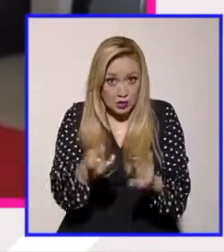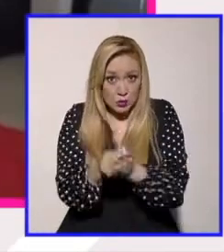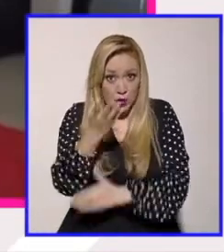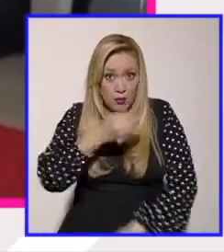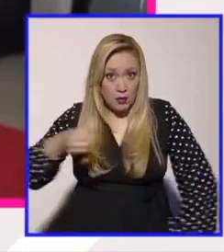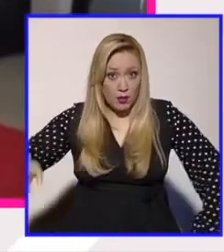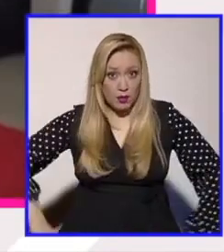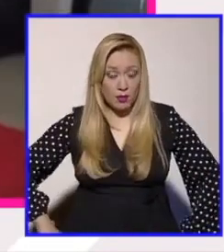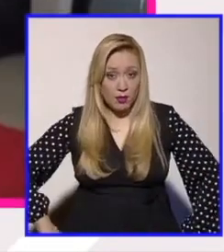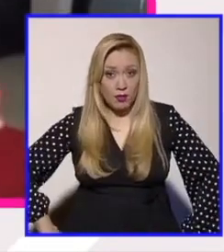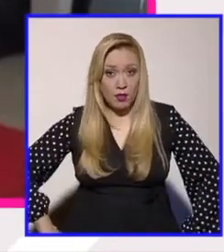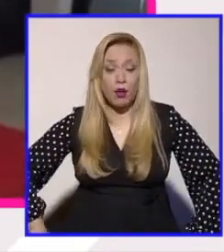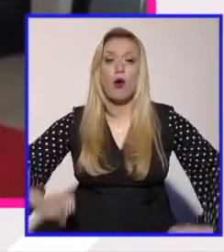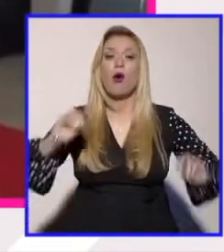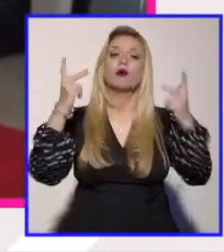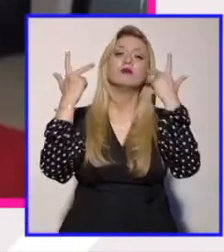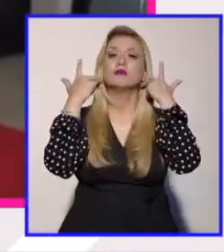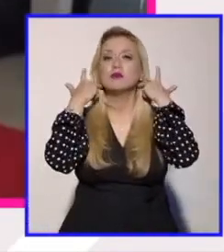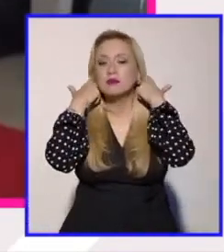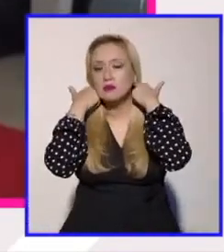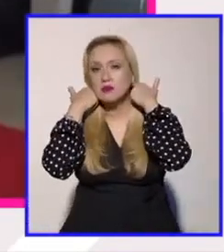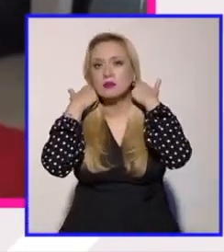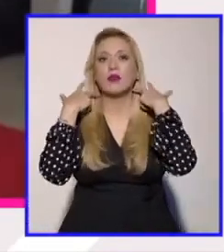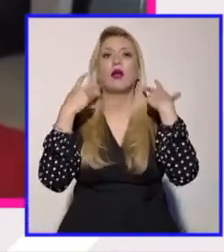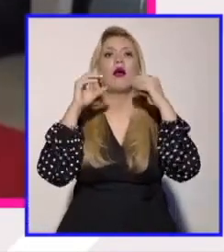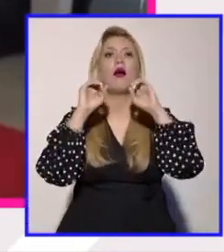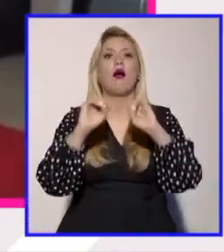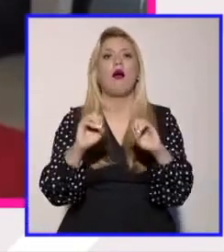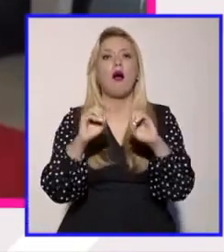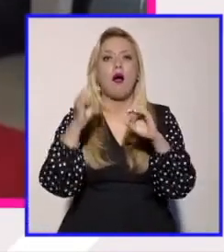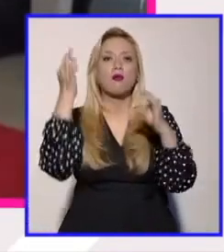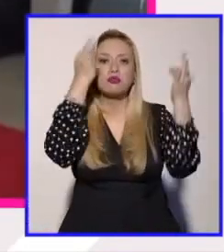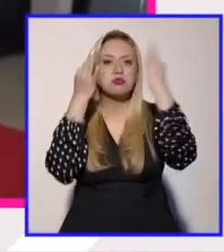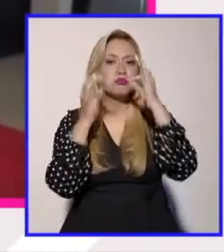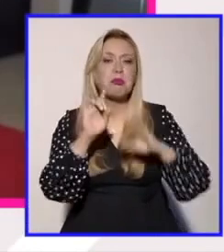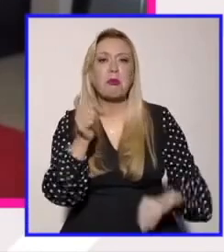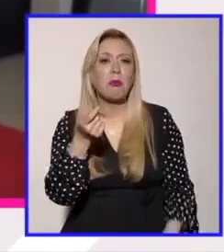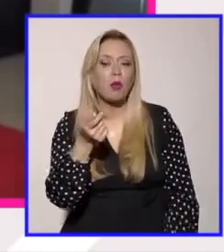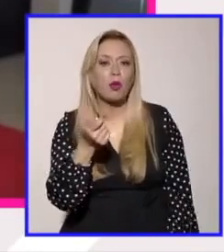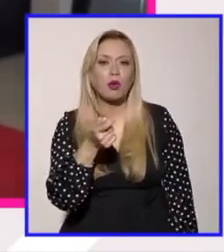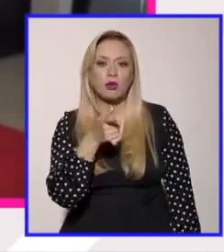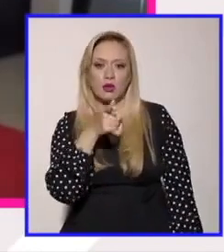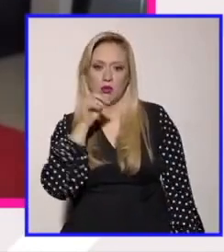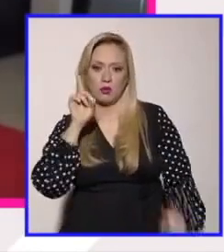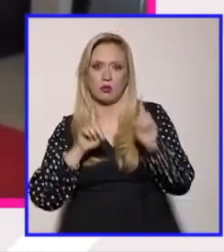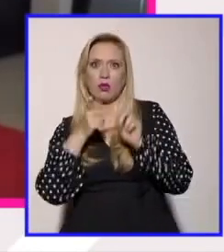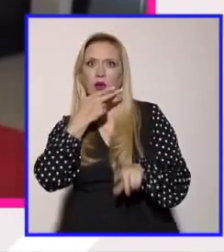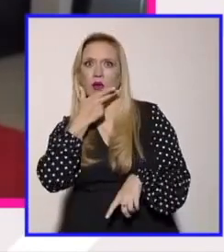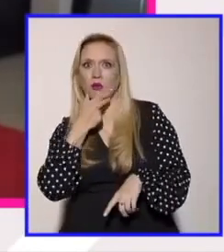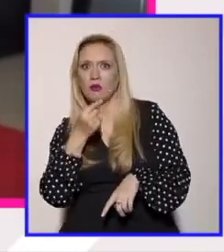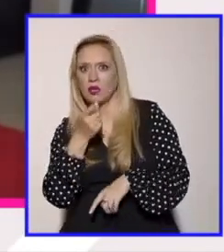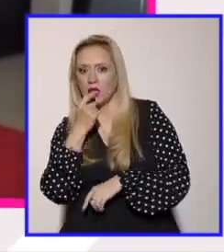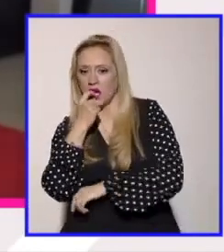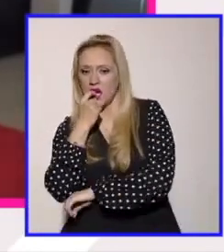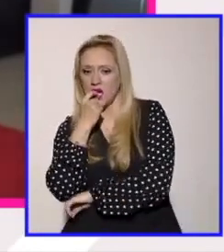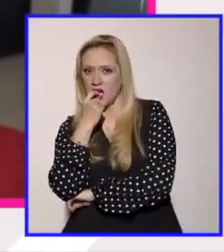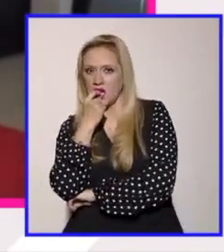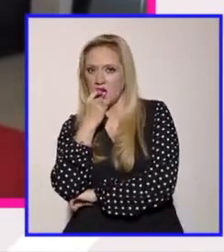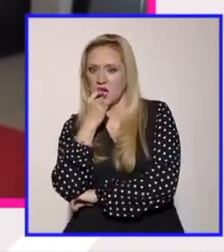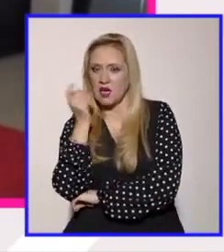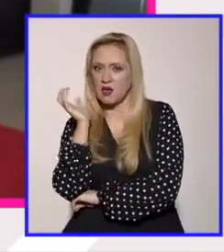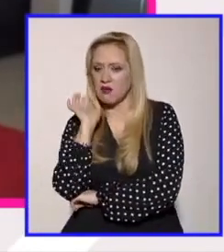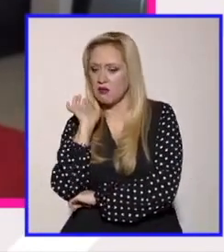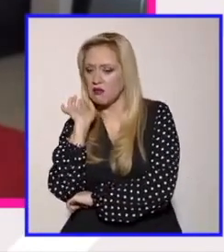el cabello corto o traes una imagen que no es normativa con los estereotipos de género, ya entras en la duda. Por consecuencia, estadísticamente hablando, se han